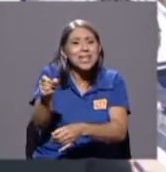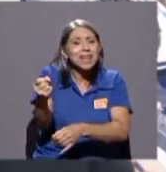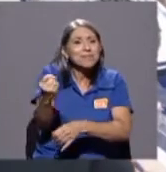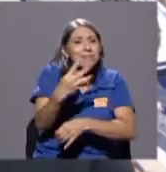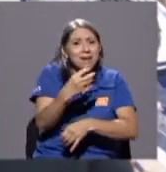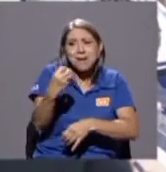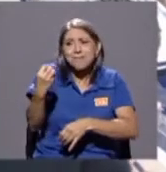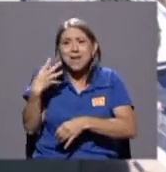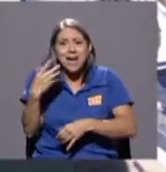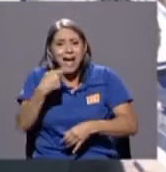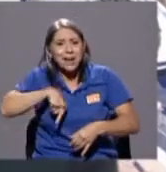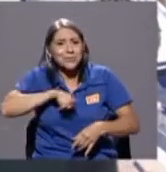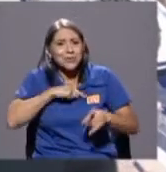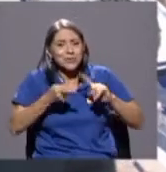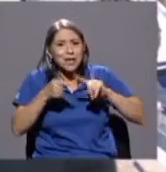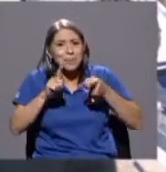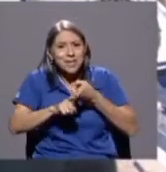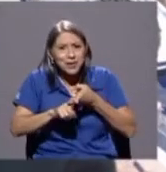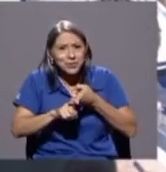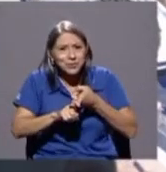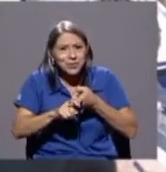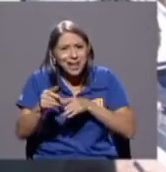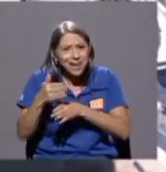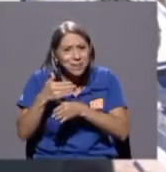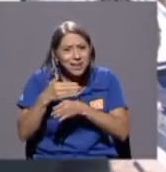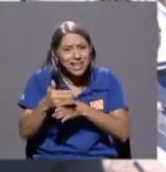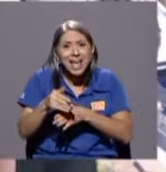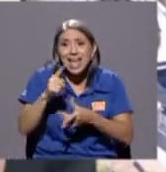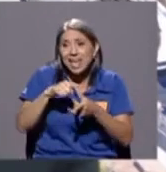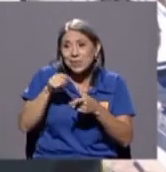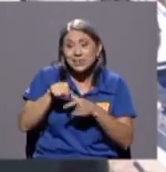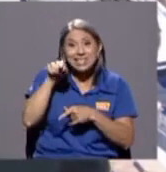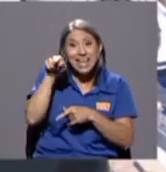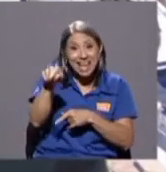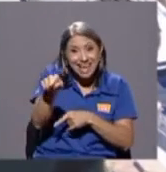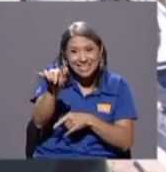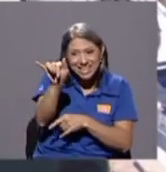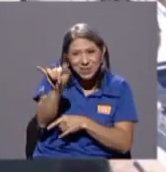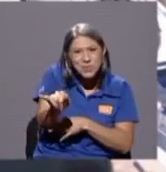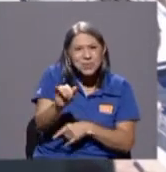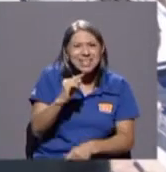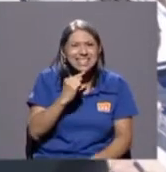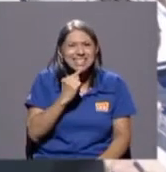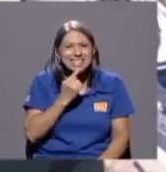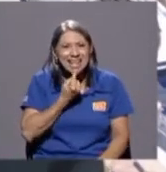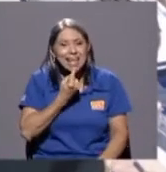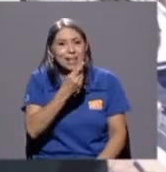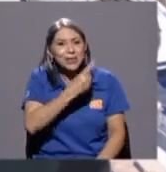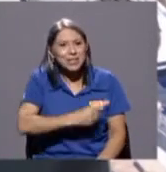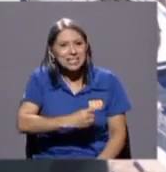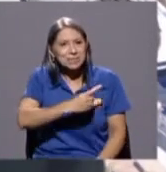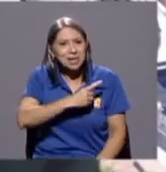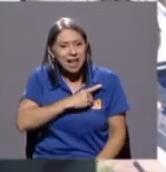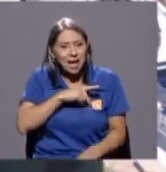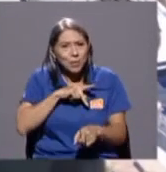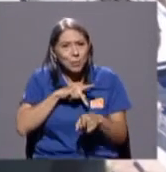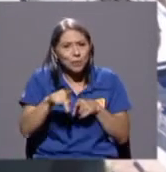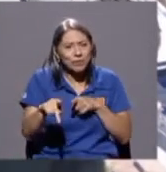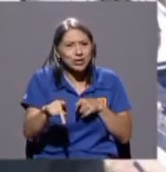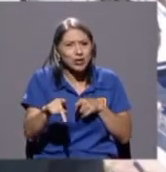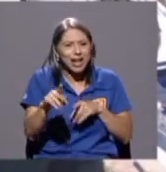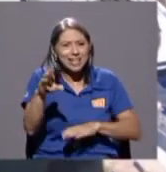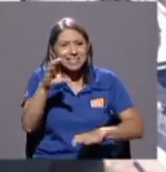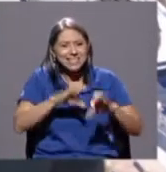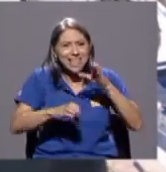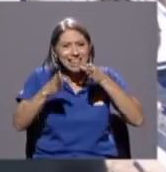de los amigos entonces esa faceta ese guti el serio el disciplinado el profesional el